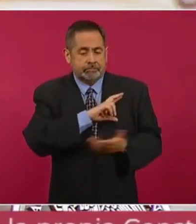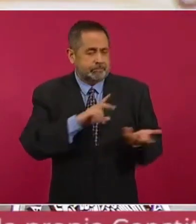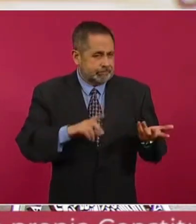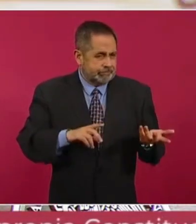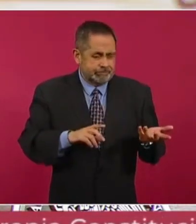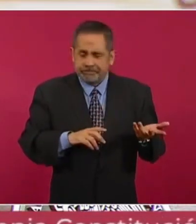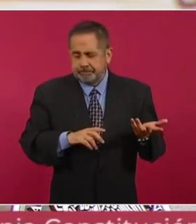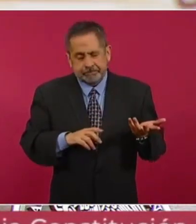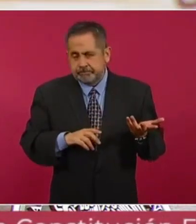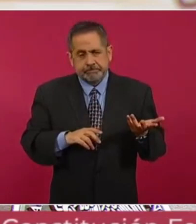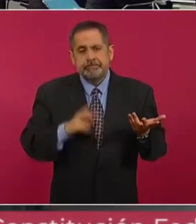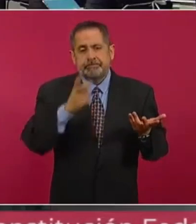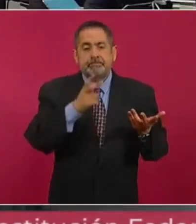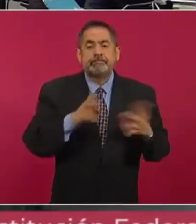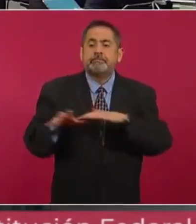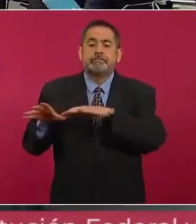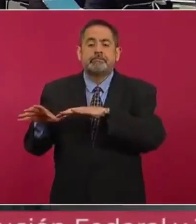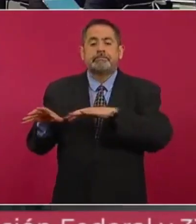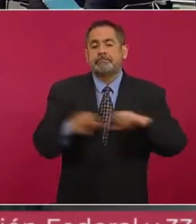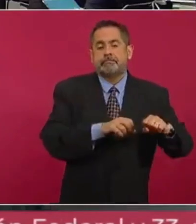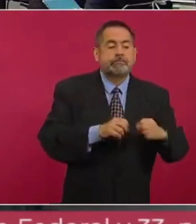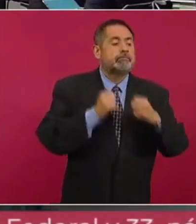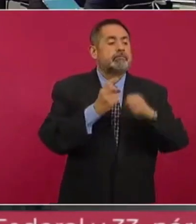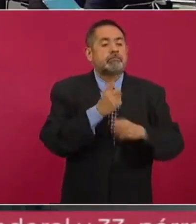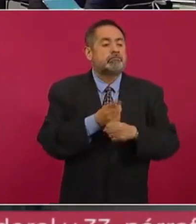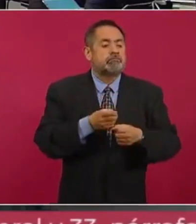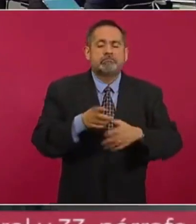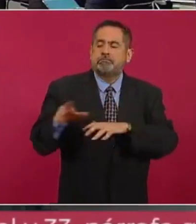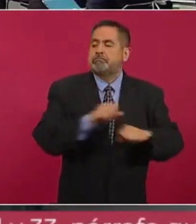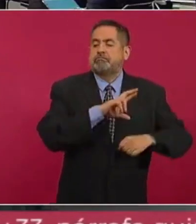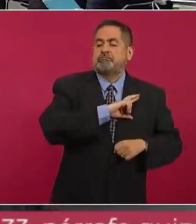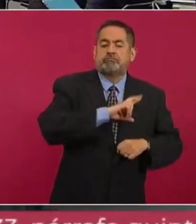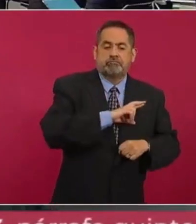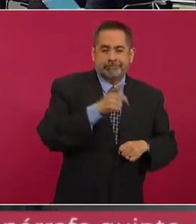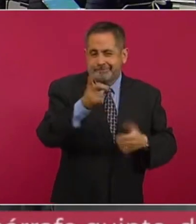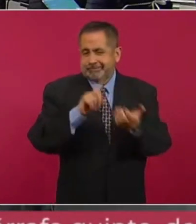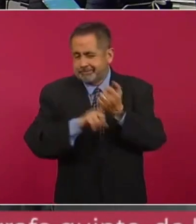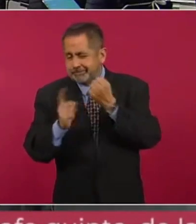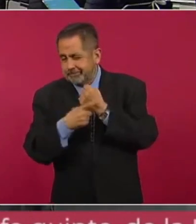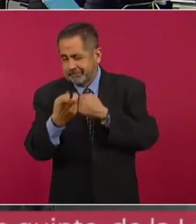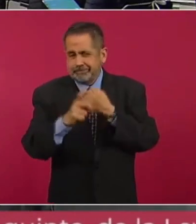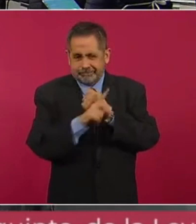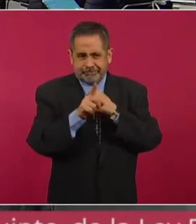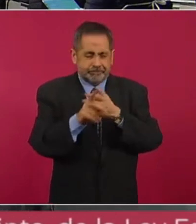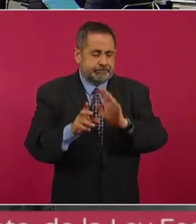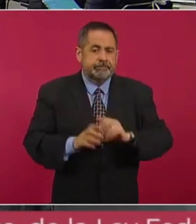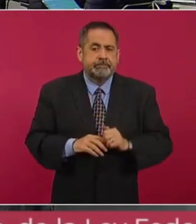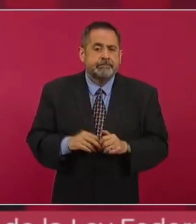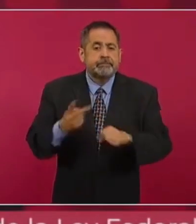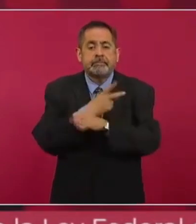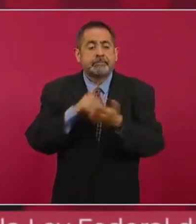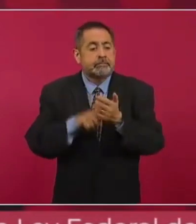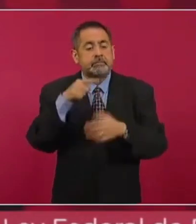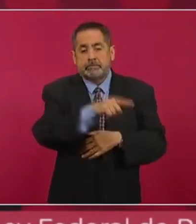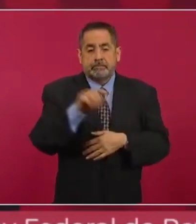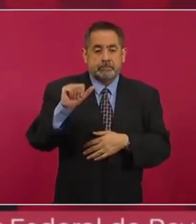que fue parte de la privatización de la seguridad social, que ese es el fondo del problema de lo que sucedió en la